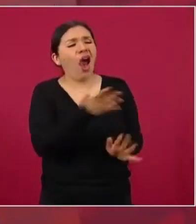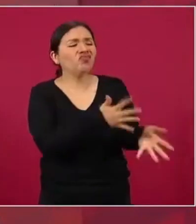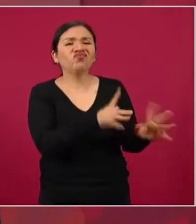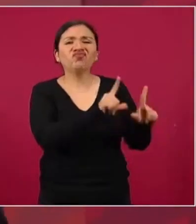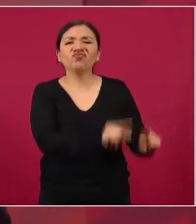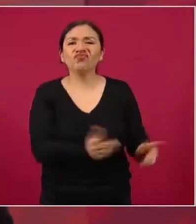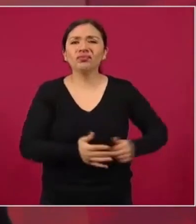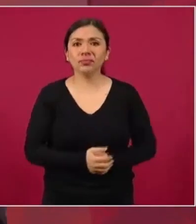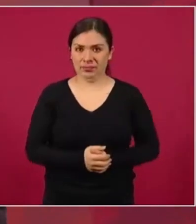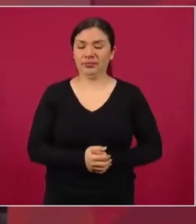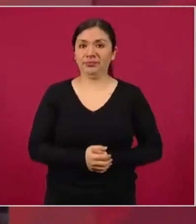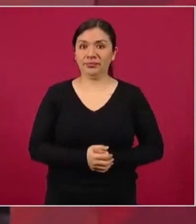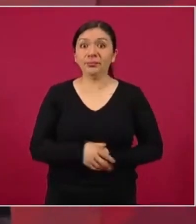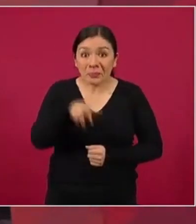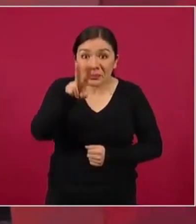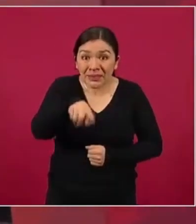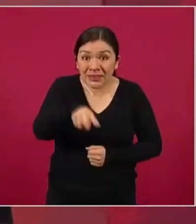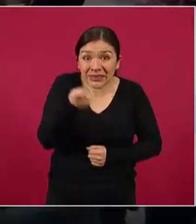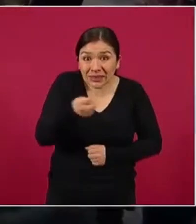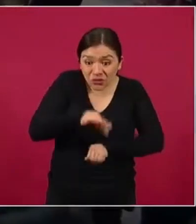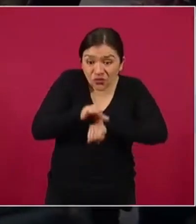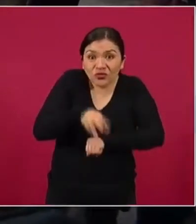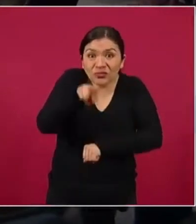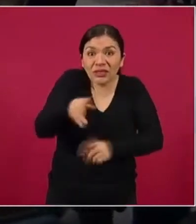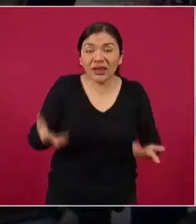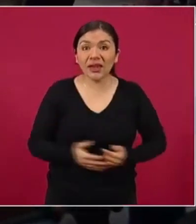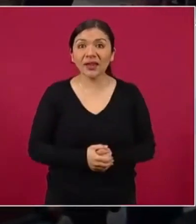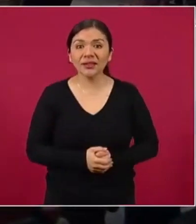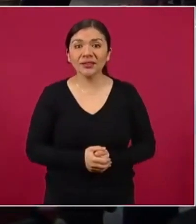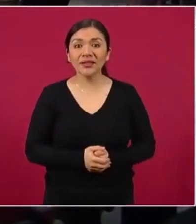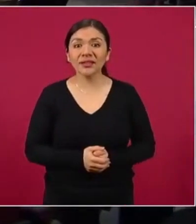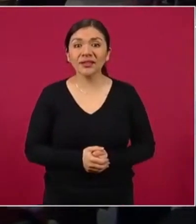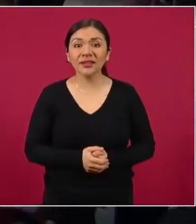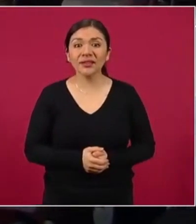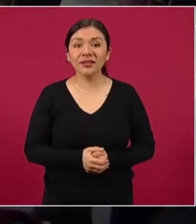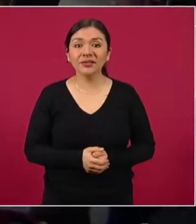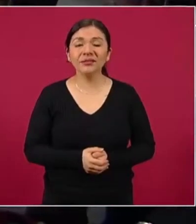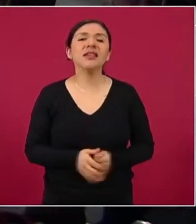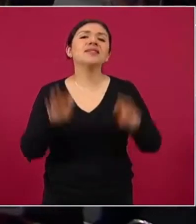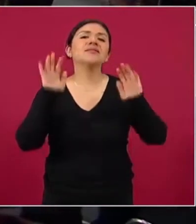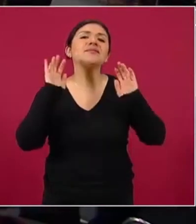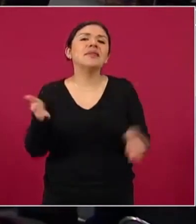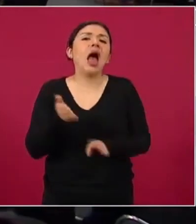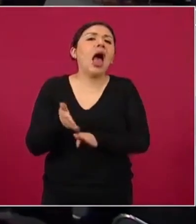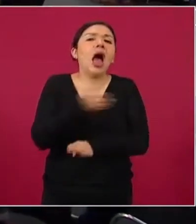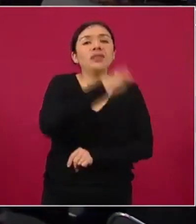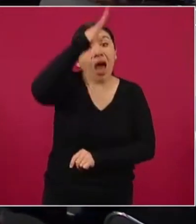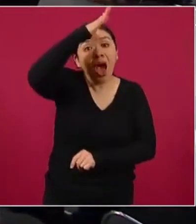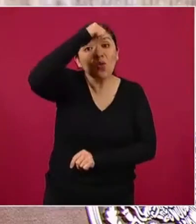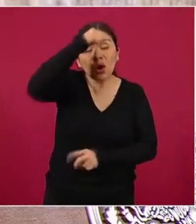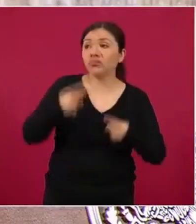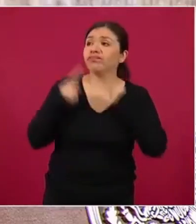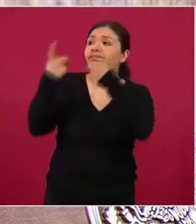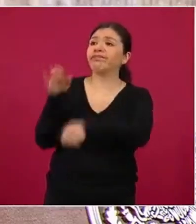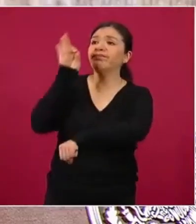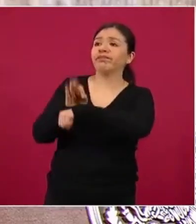Pero esto es real, porque ya había la consigna de darle el contrato